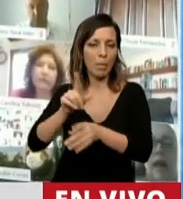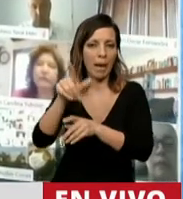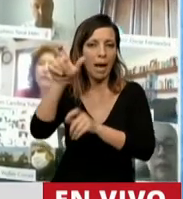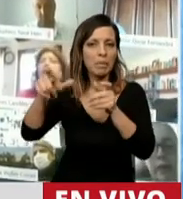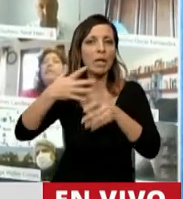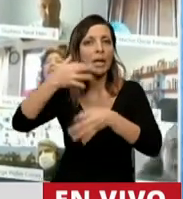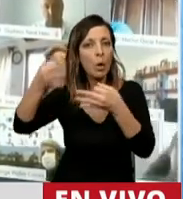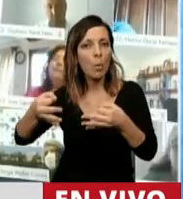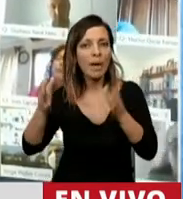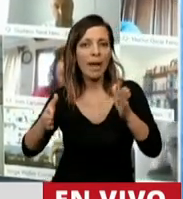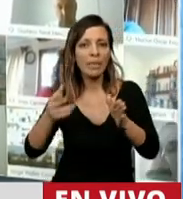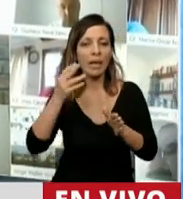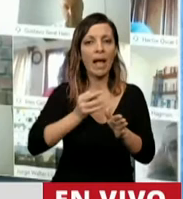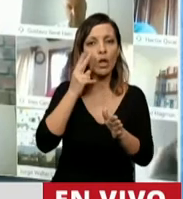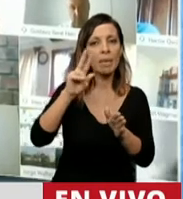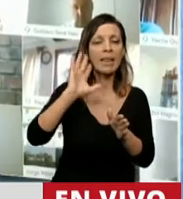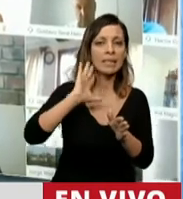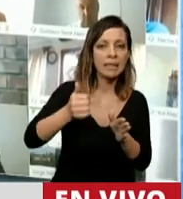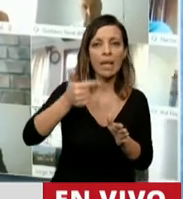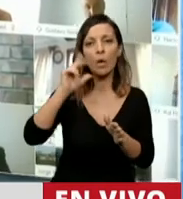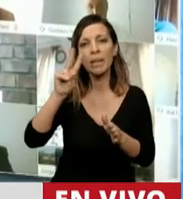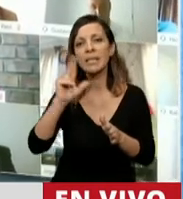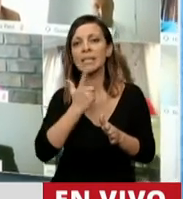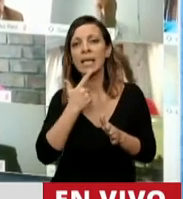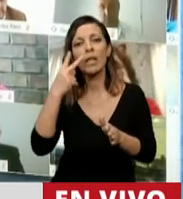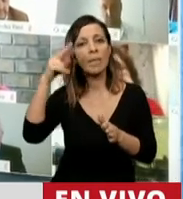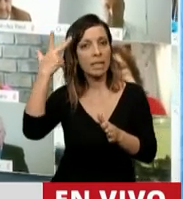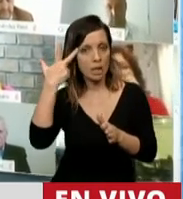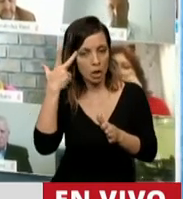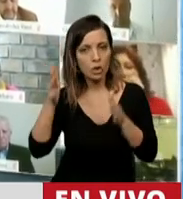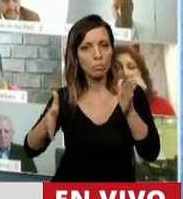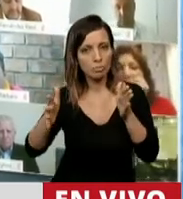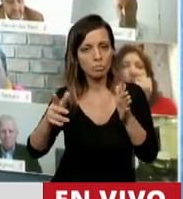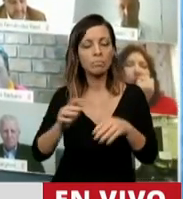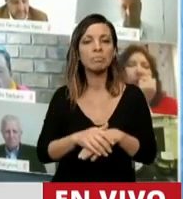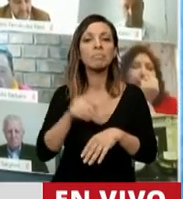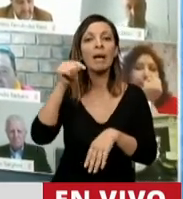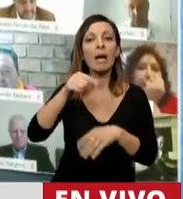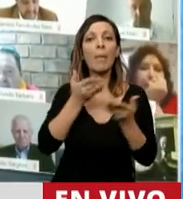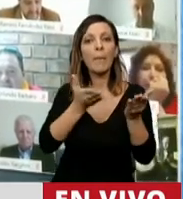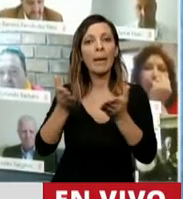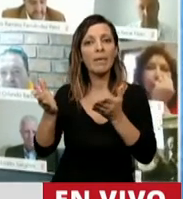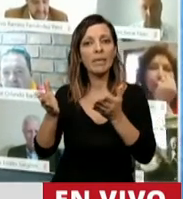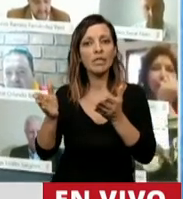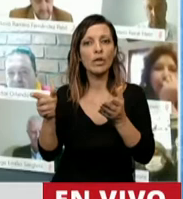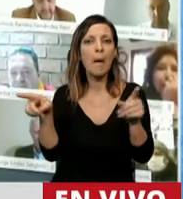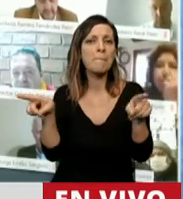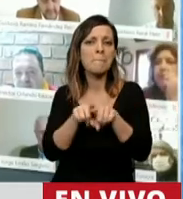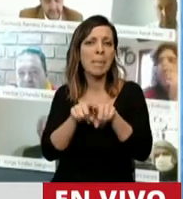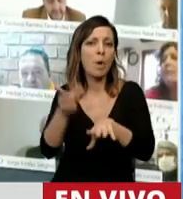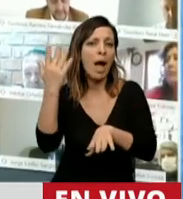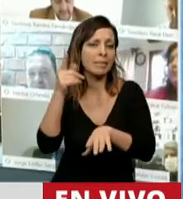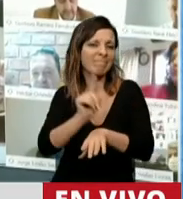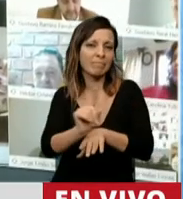por los años 2016, 17 y 18. En este caso, los beneficios no tienen la dimensión que pretendemos,